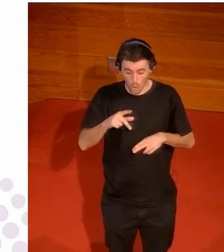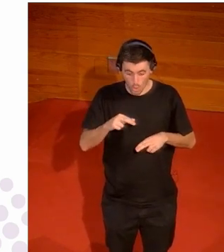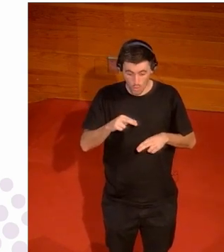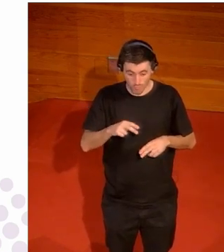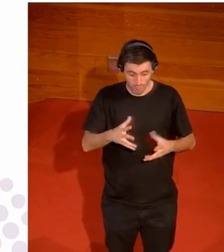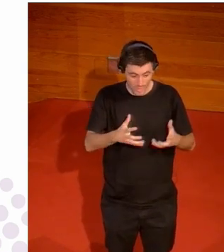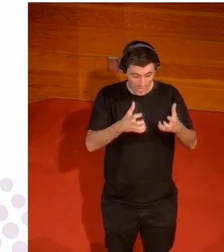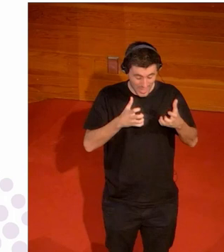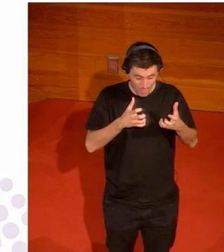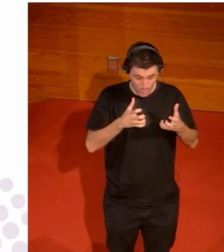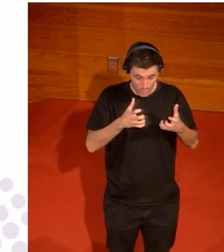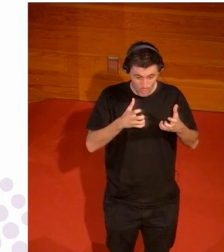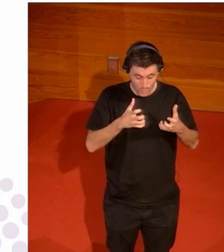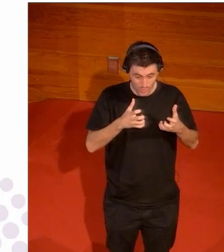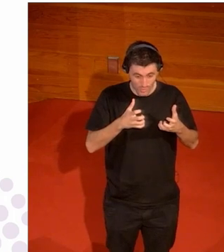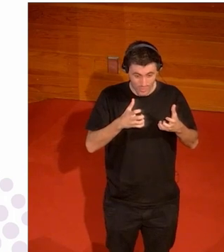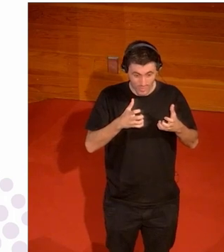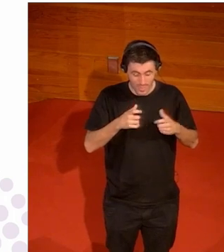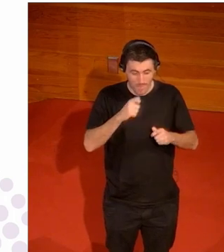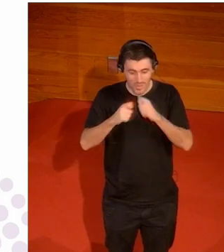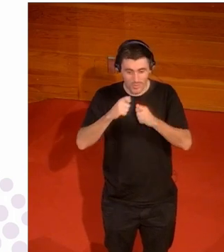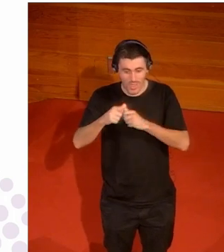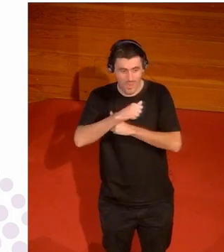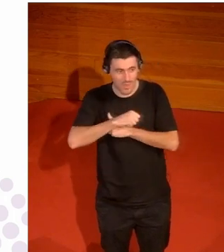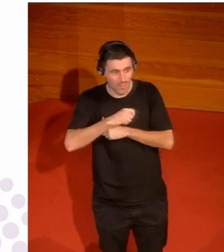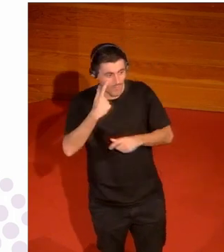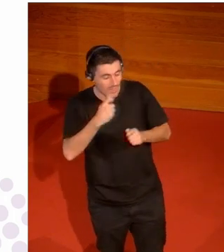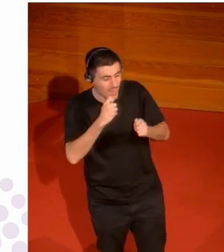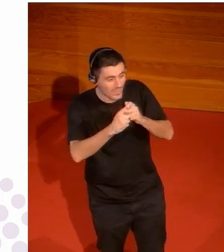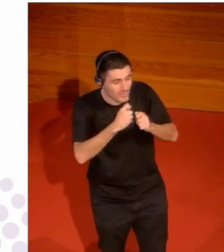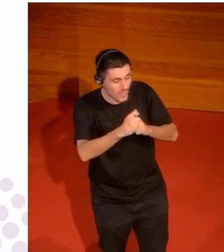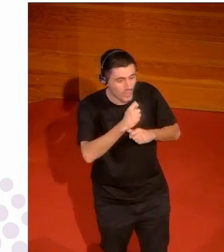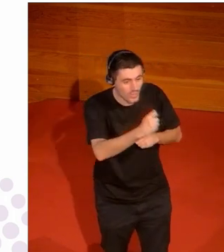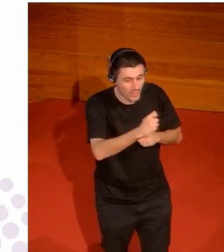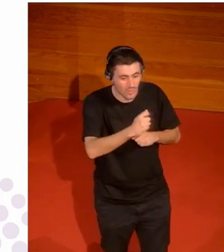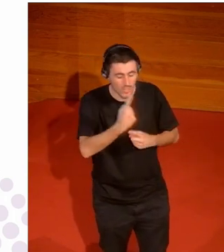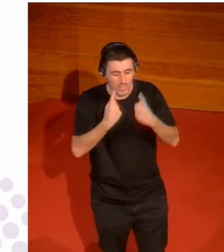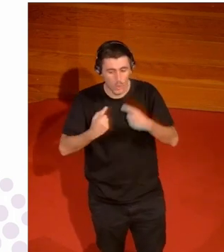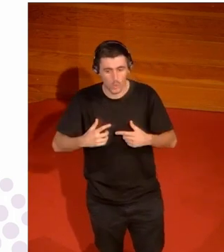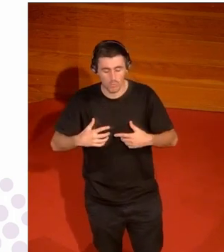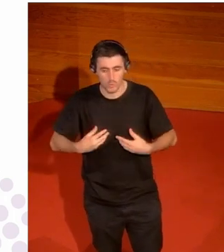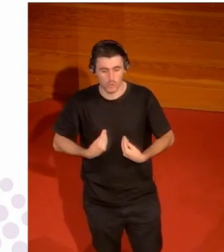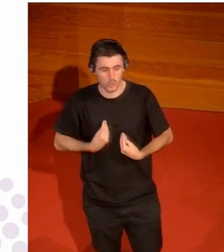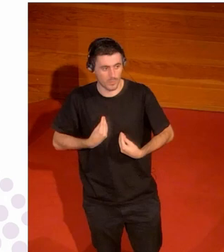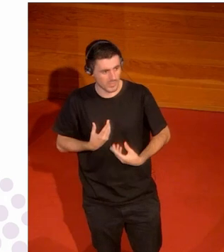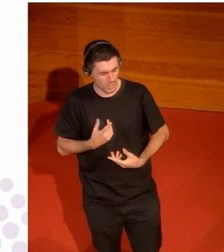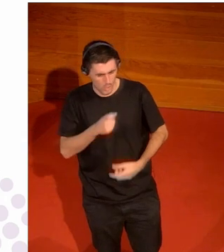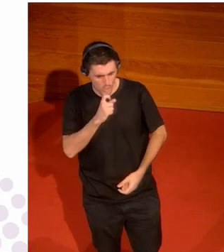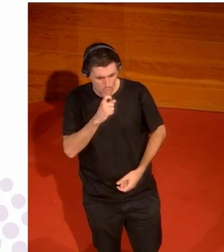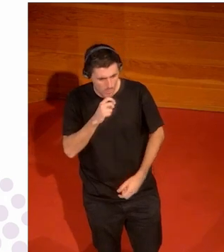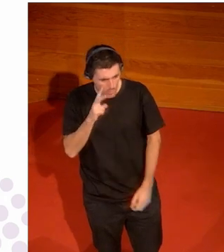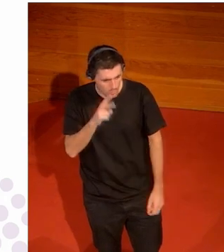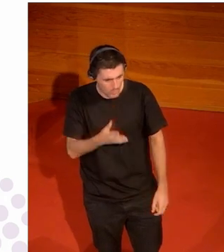tenía gente periodistas esperándolas y también hay gente que se sorprende no, no es que yo